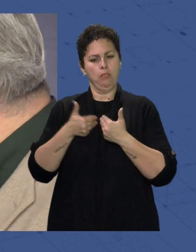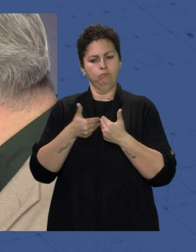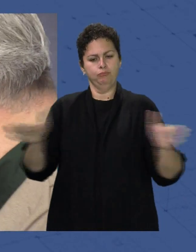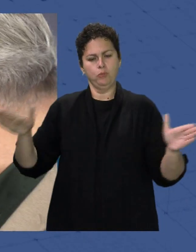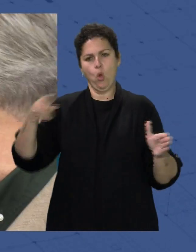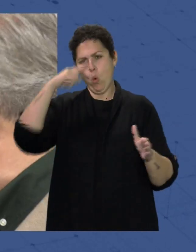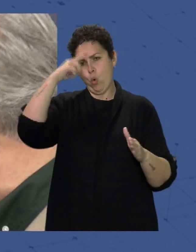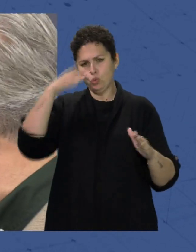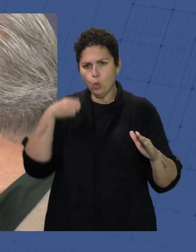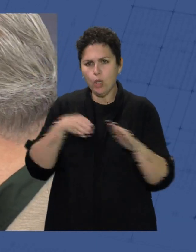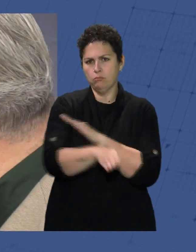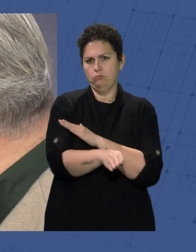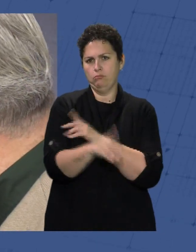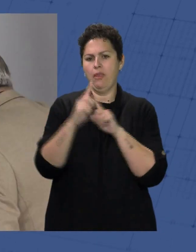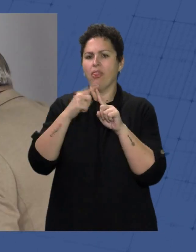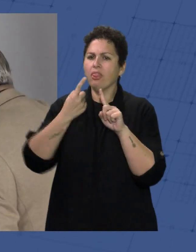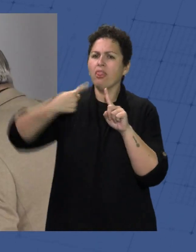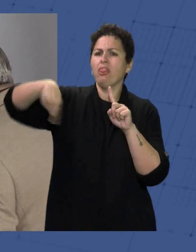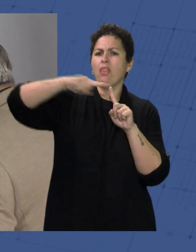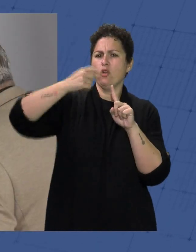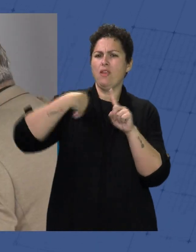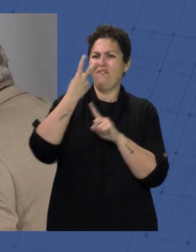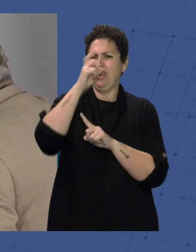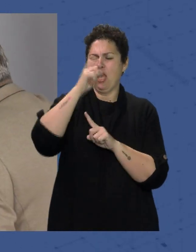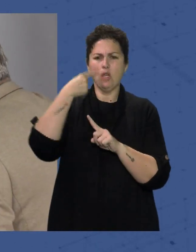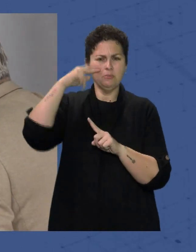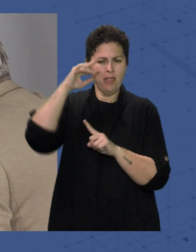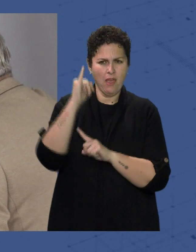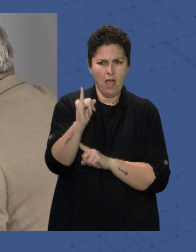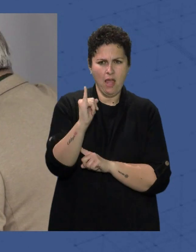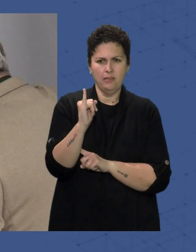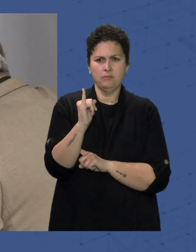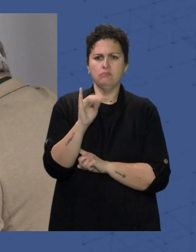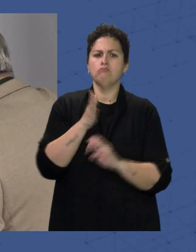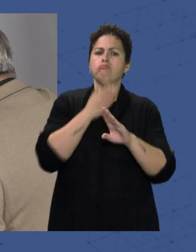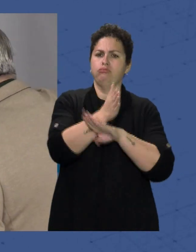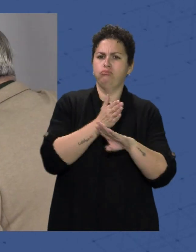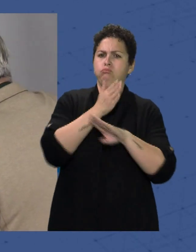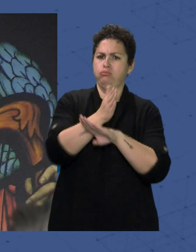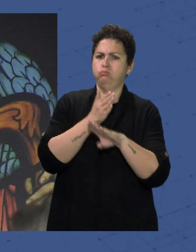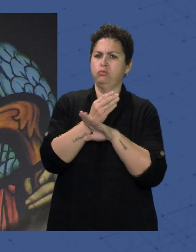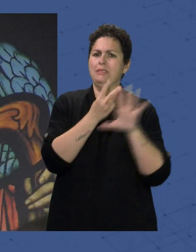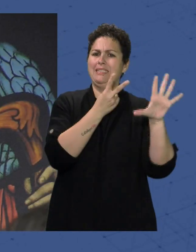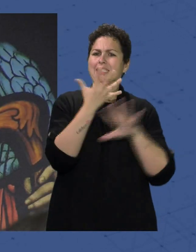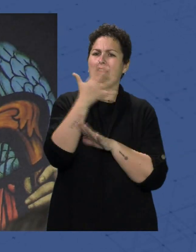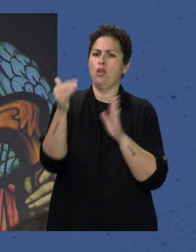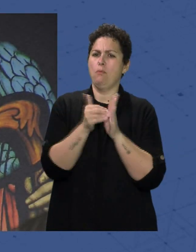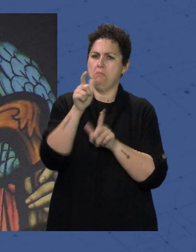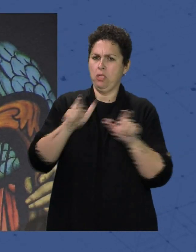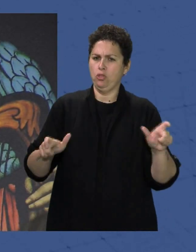En un ciclo que ha contado ya En sus 20 años de experiencia Con la asistencia De más de 75.000 personas